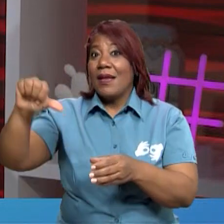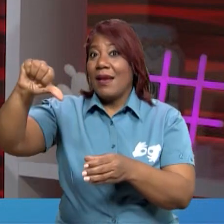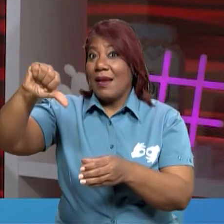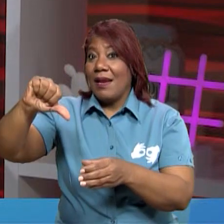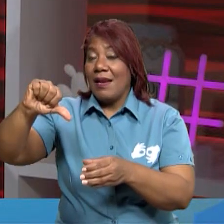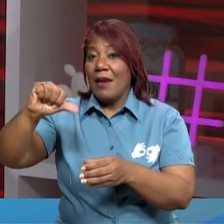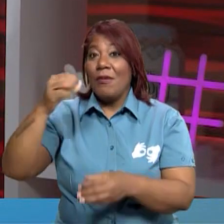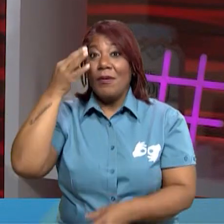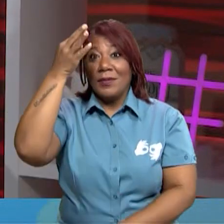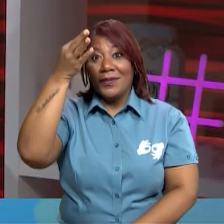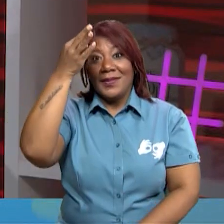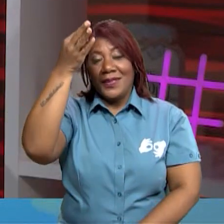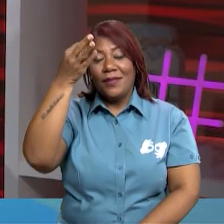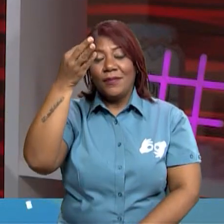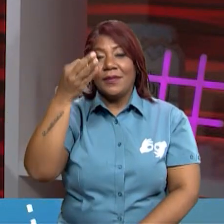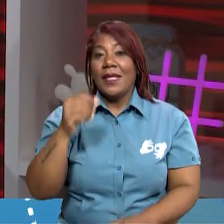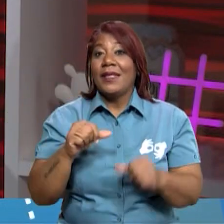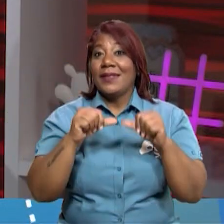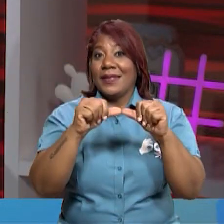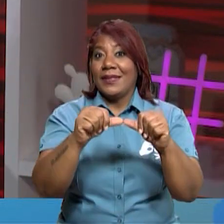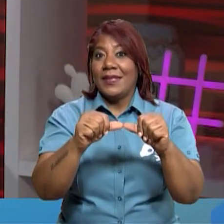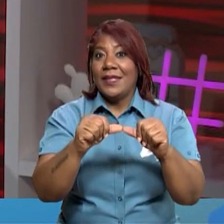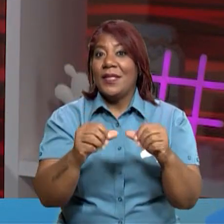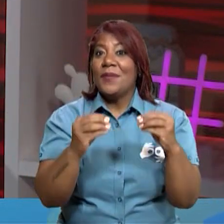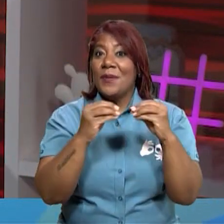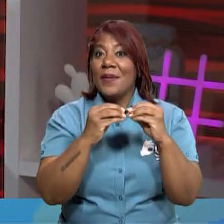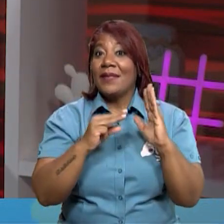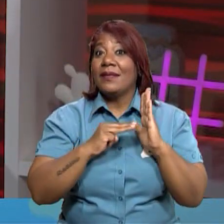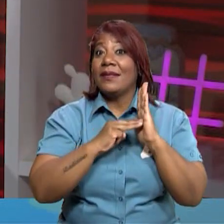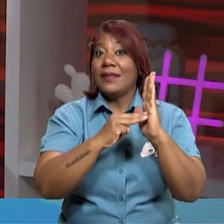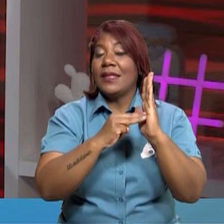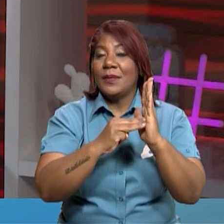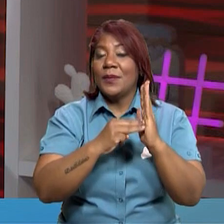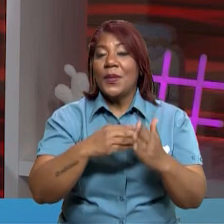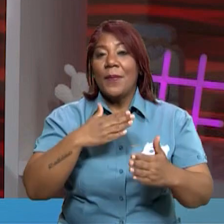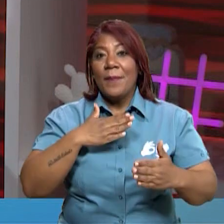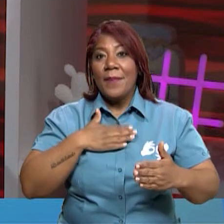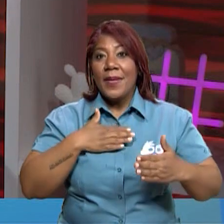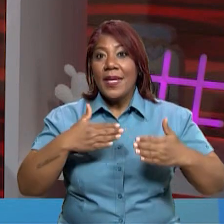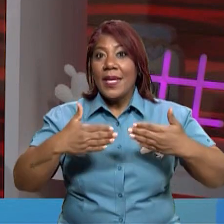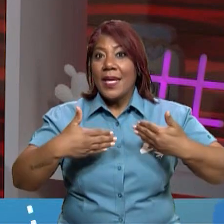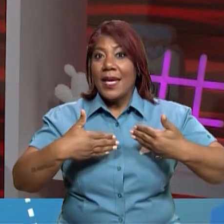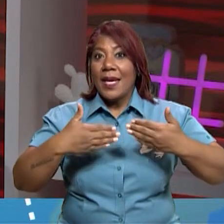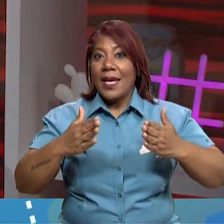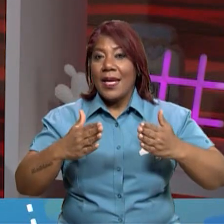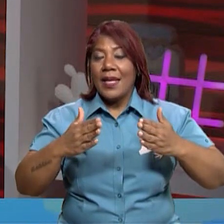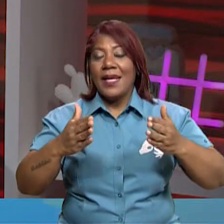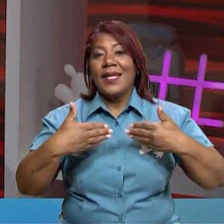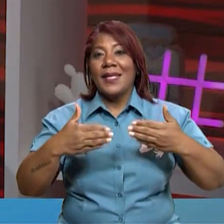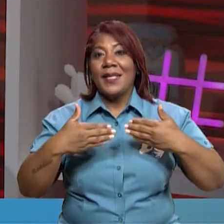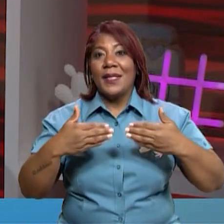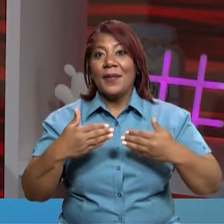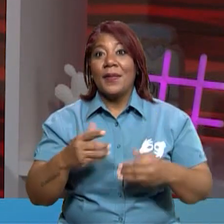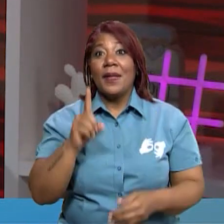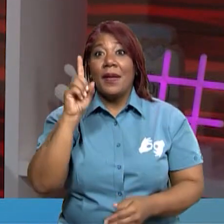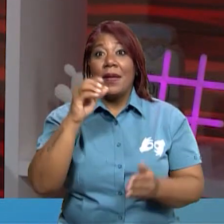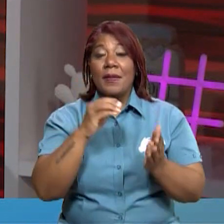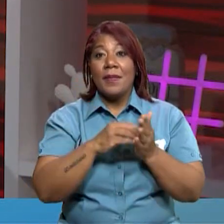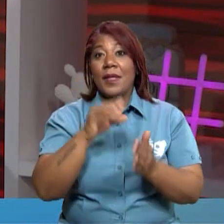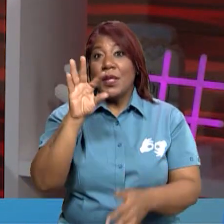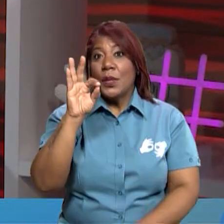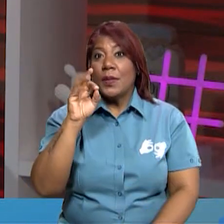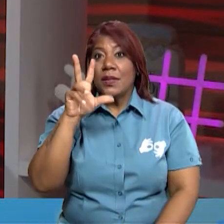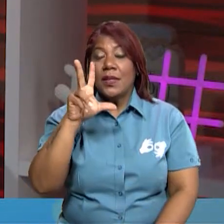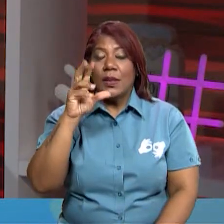futuro. Y seguimos con más del módulo educativo Mi Canal de Panamá. En la década de 1930, el canal